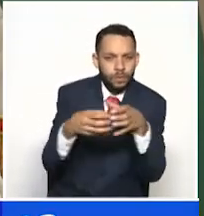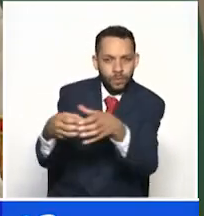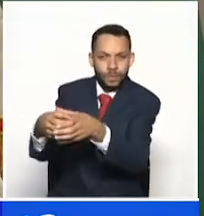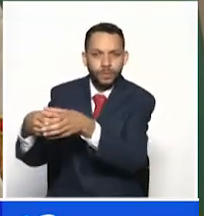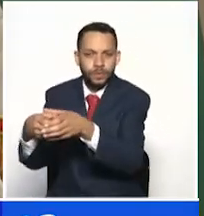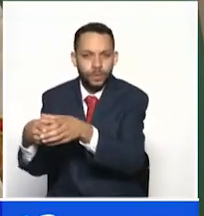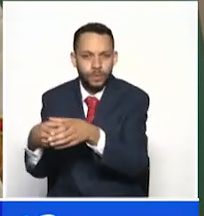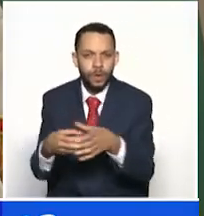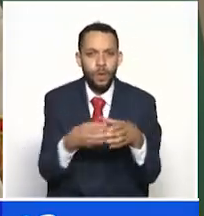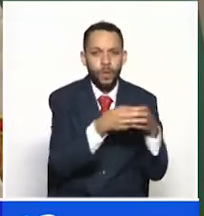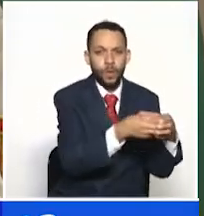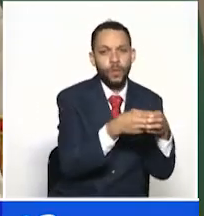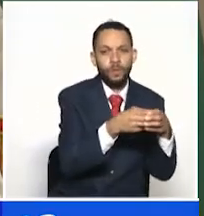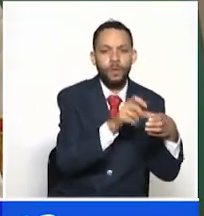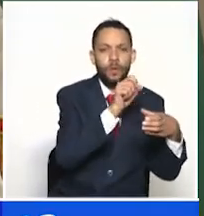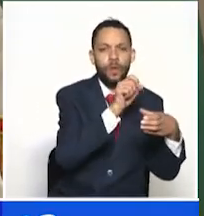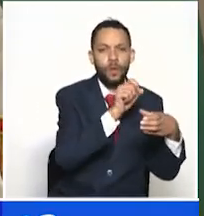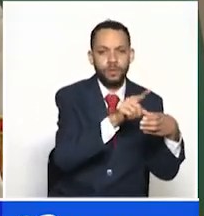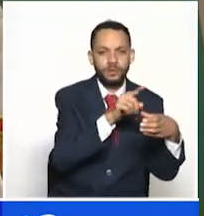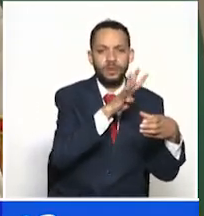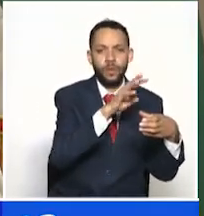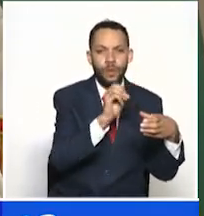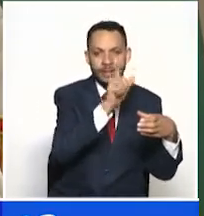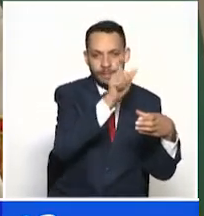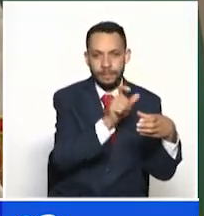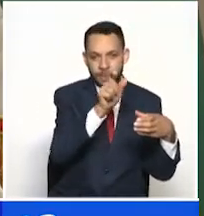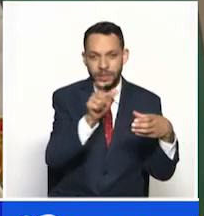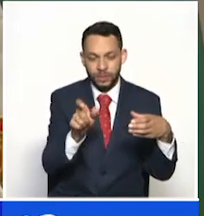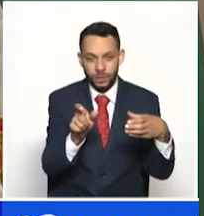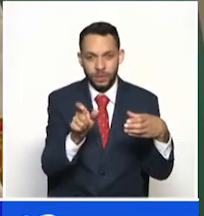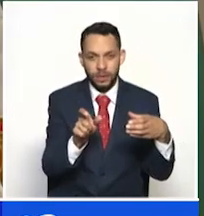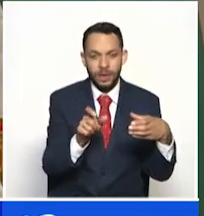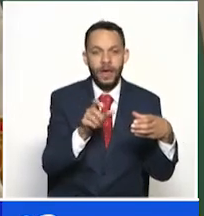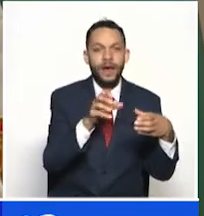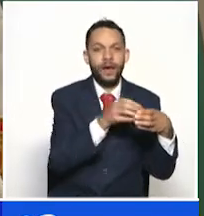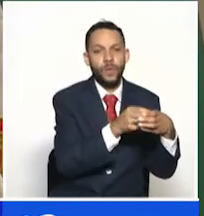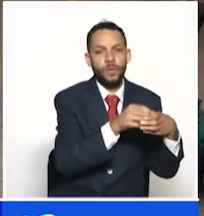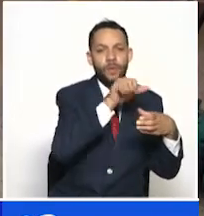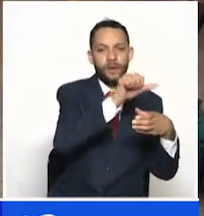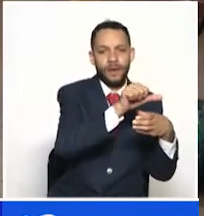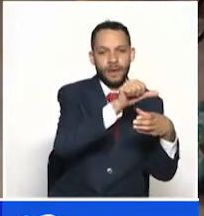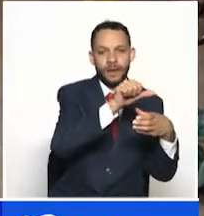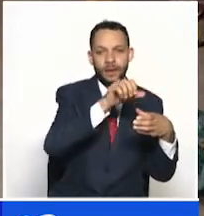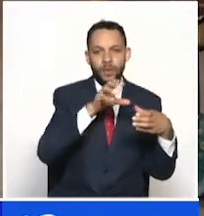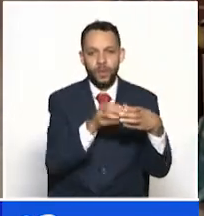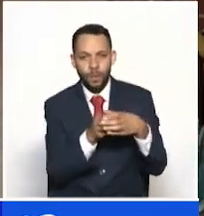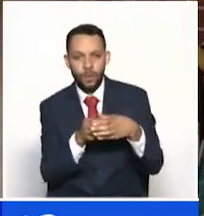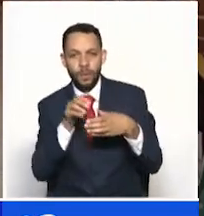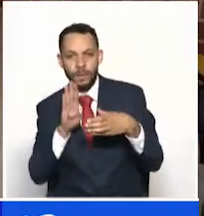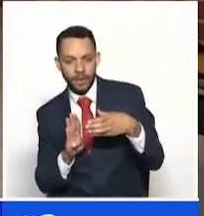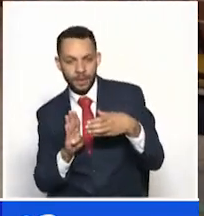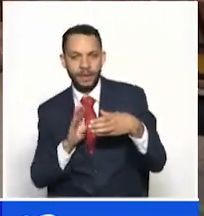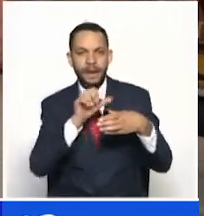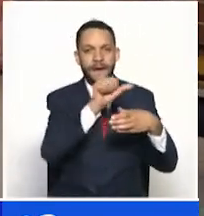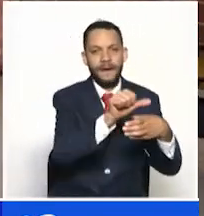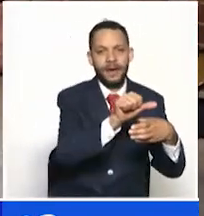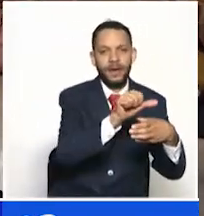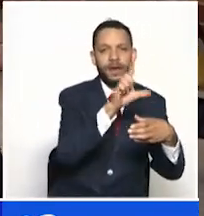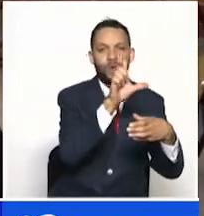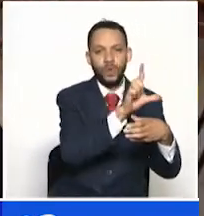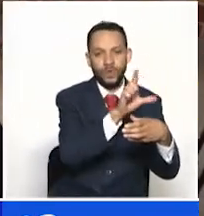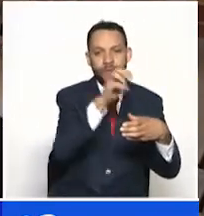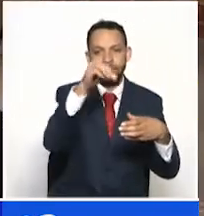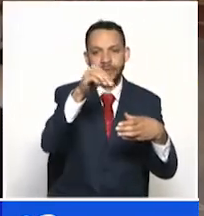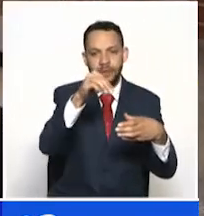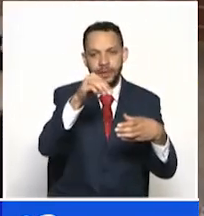grado 11 que tenga 40 estudiantes pues estará revido en A y en B el A irá los lunes miércoles y viernes